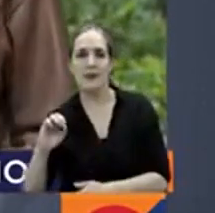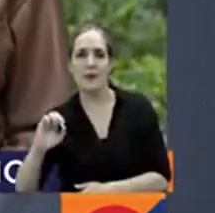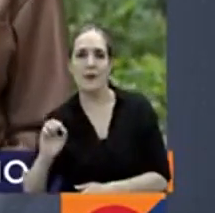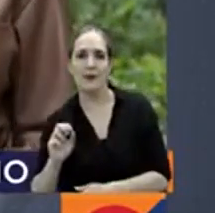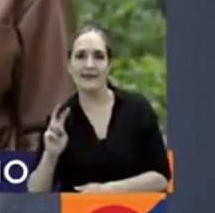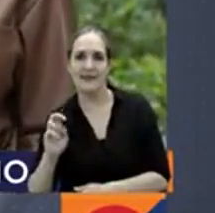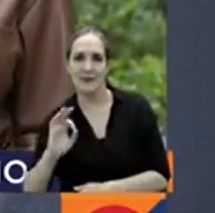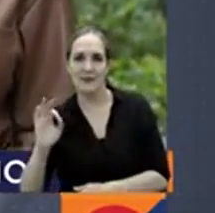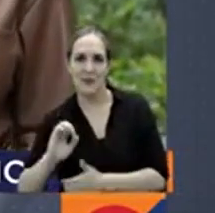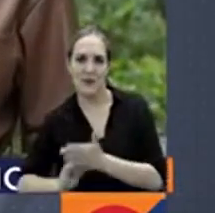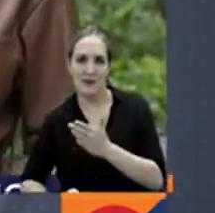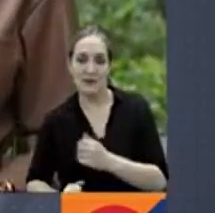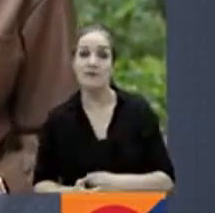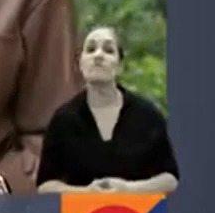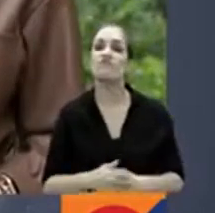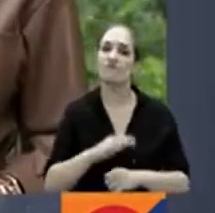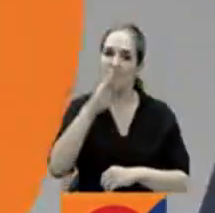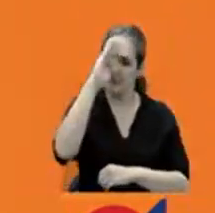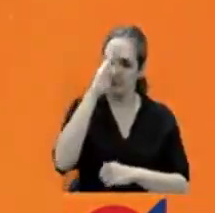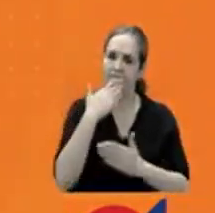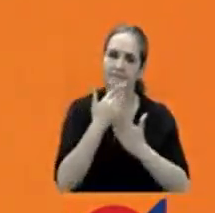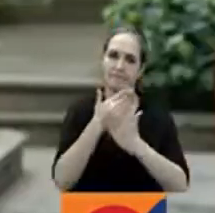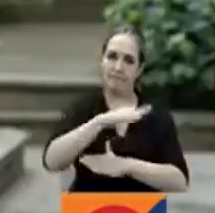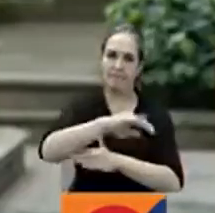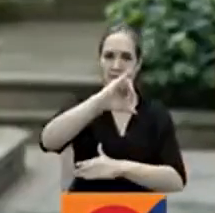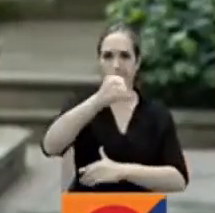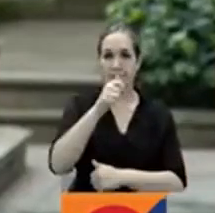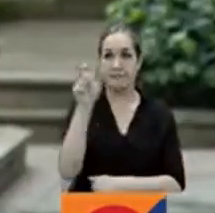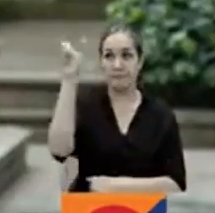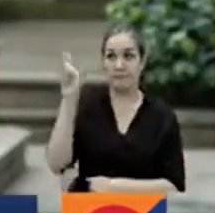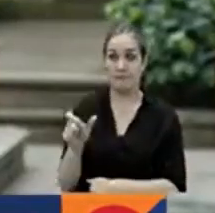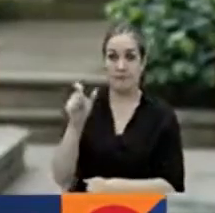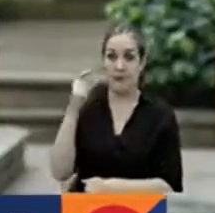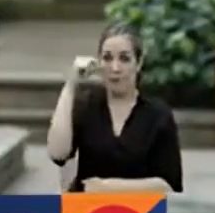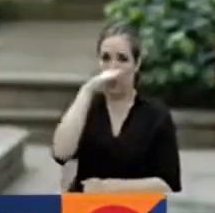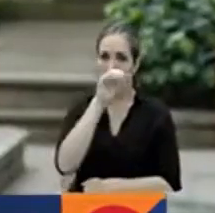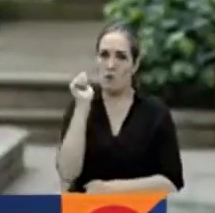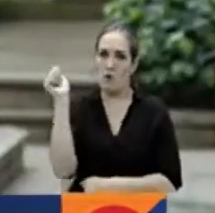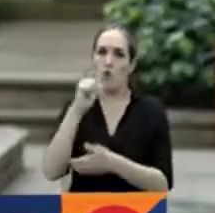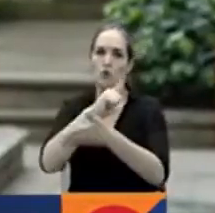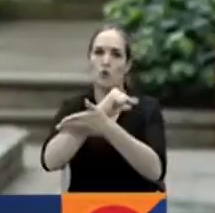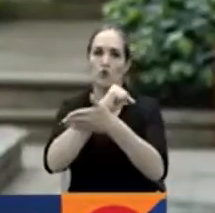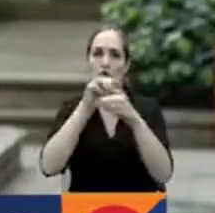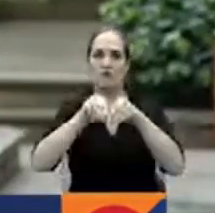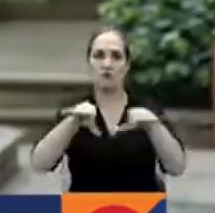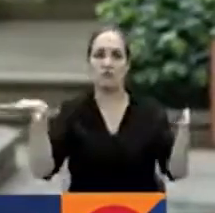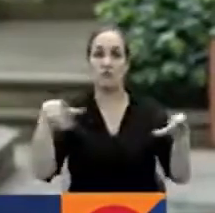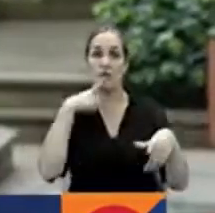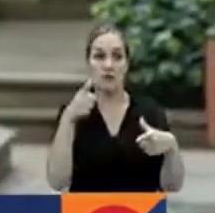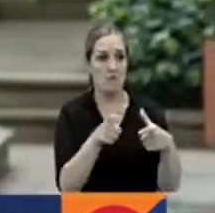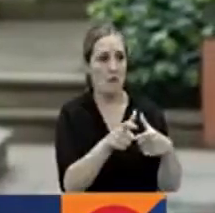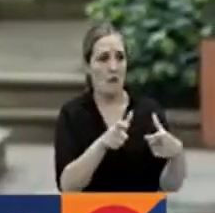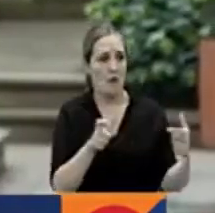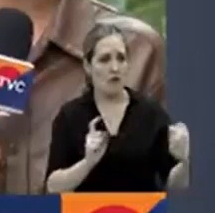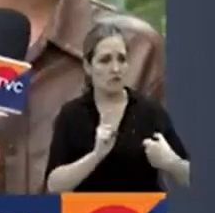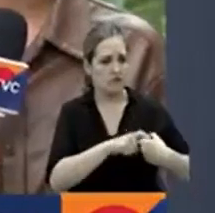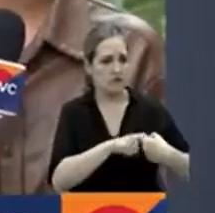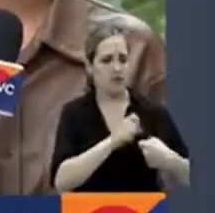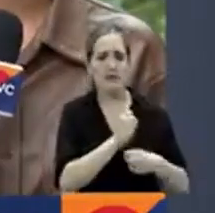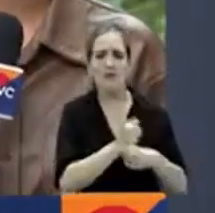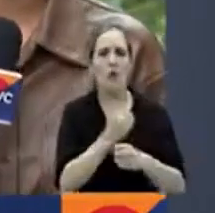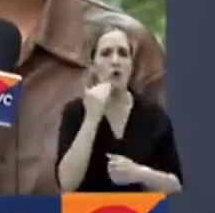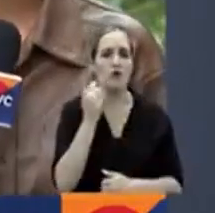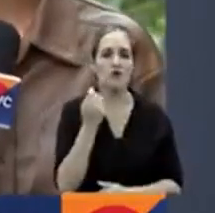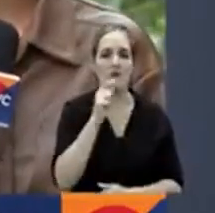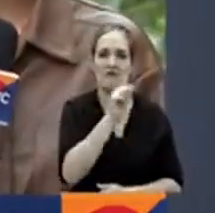Carolina y televidentes, así es, a través de su cuenta de Twitter, el presidente Gustavo Petro dijo que el crecimiento del empleo en el mes de febrero corresponde a